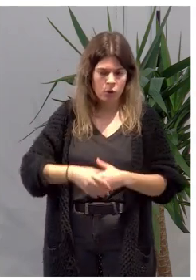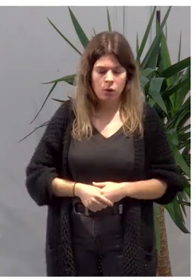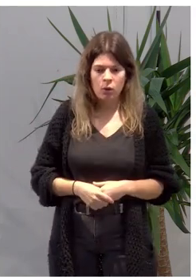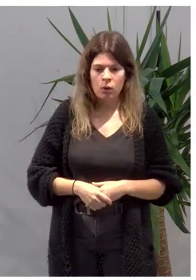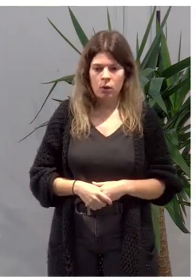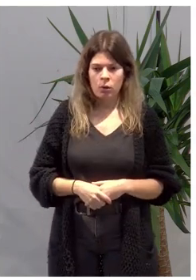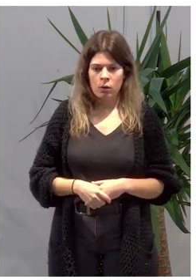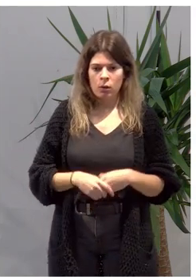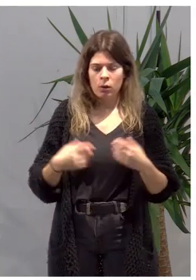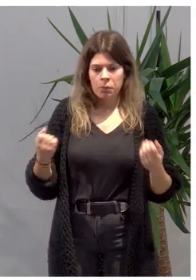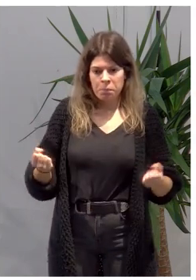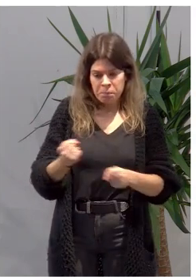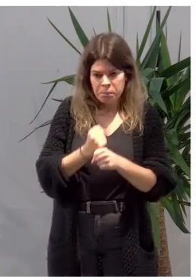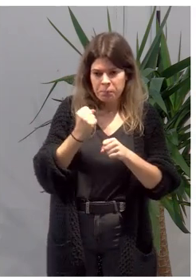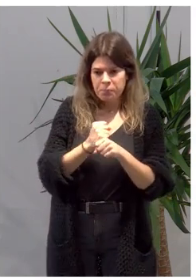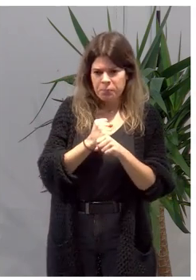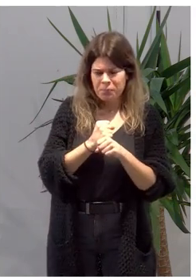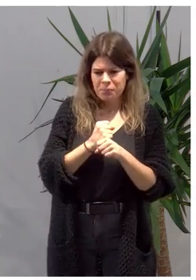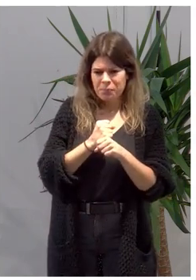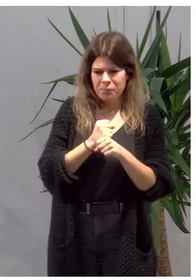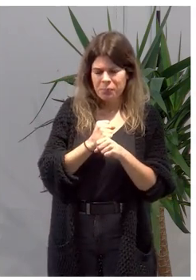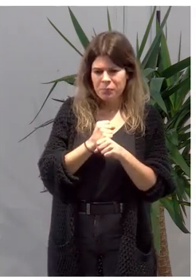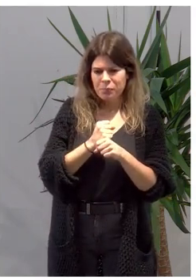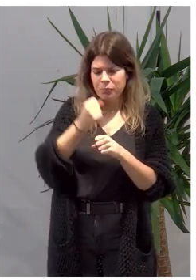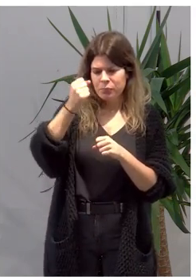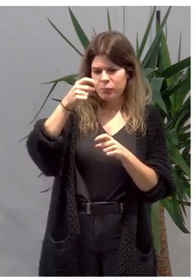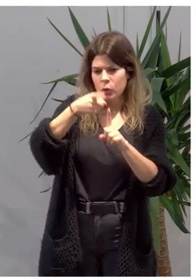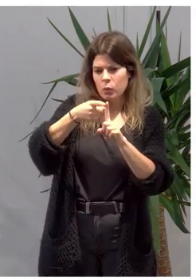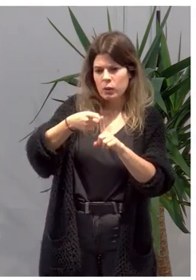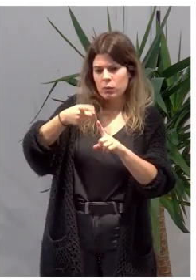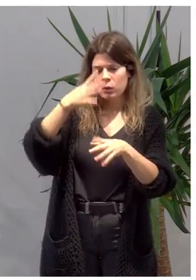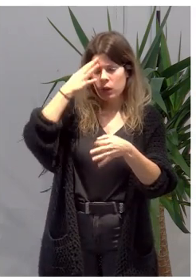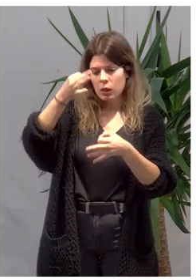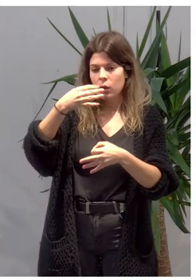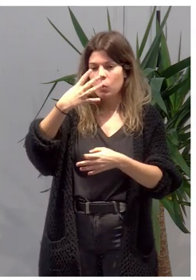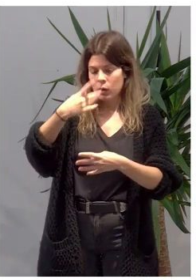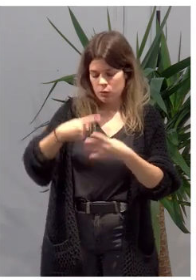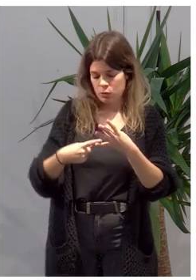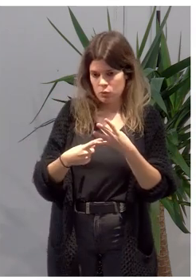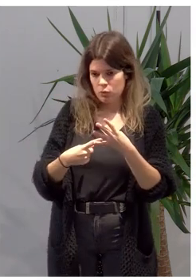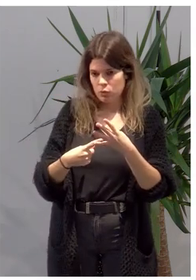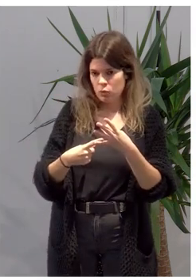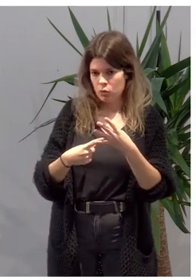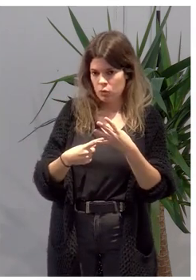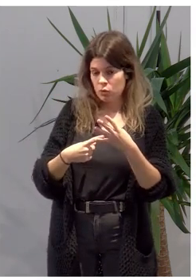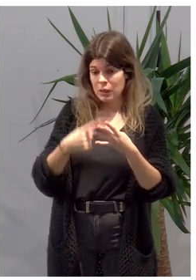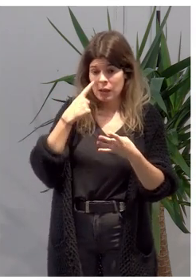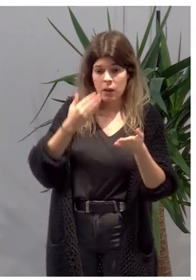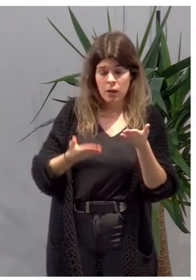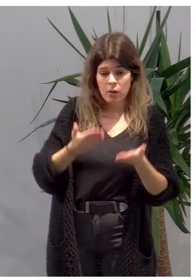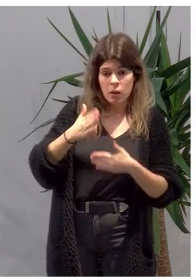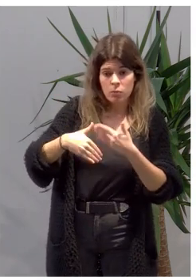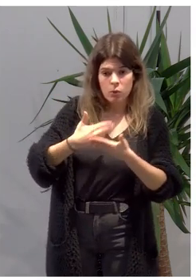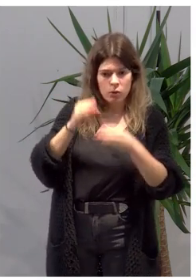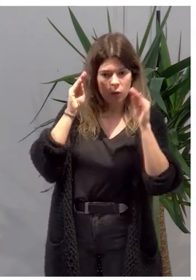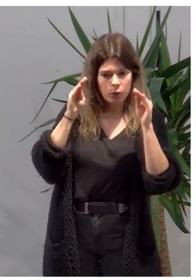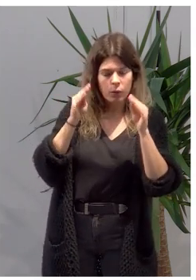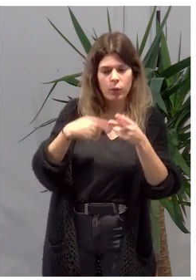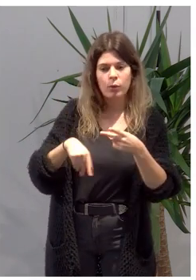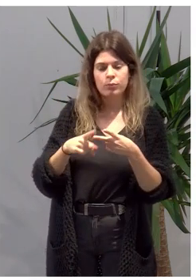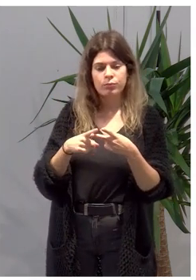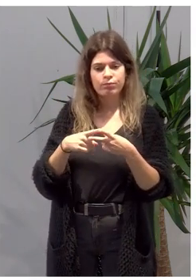Para ello, a trabajar, además, vamos a perseguir cuatro objetivos específicos, ¿no?, más concretamente serían el de evaluar el proceso de formación,